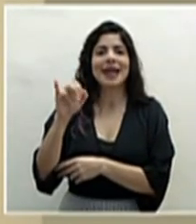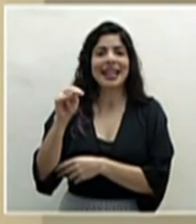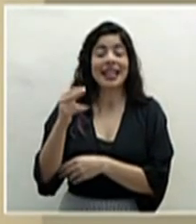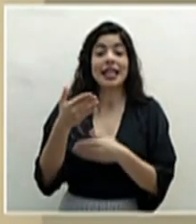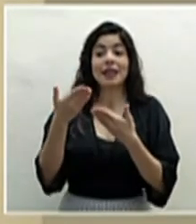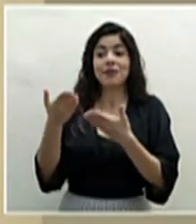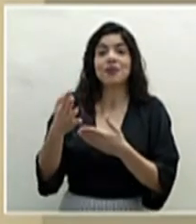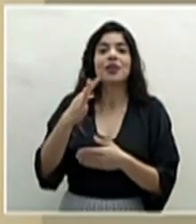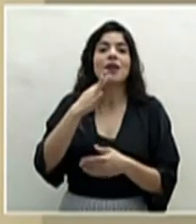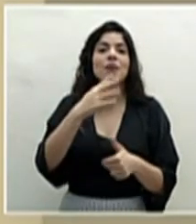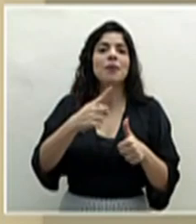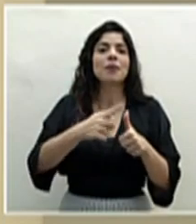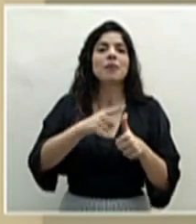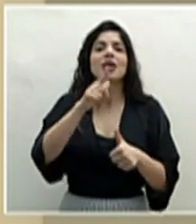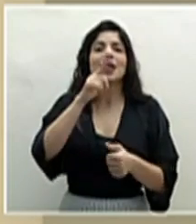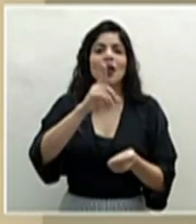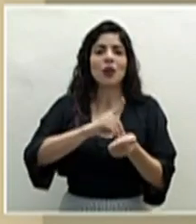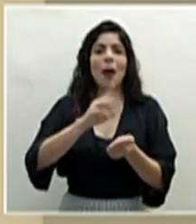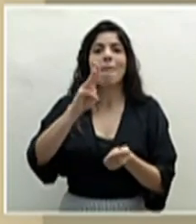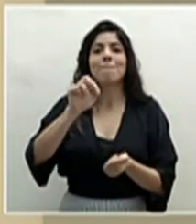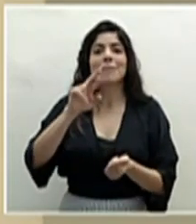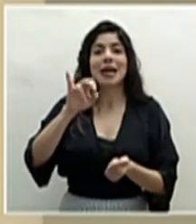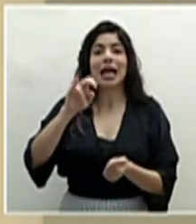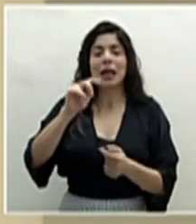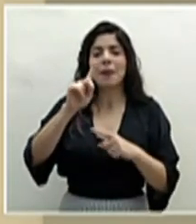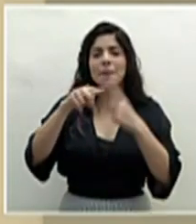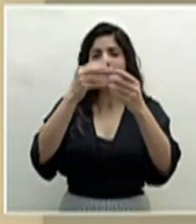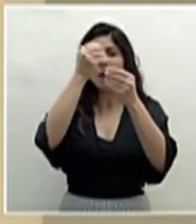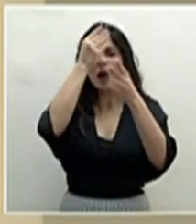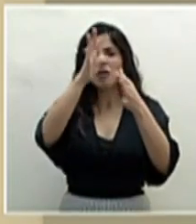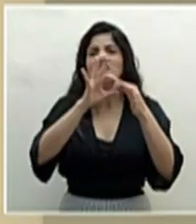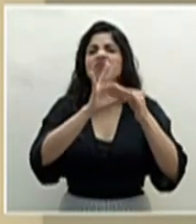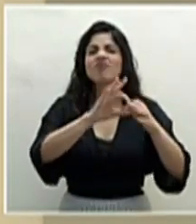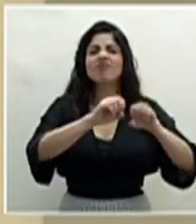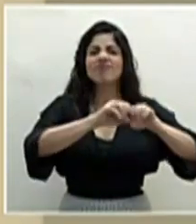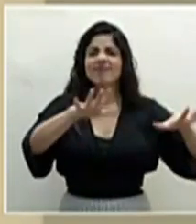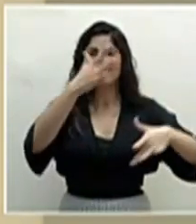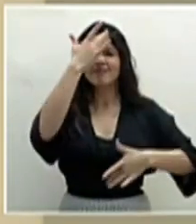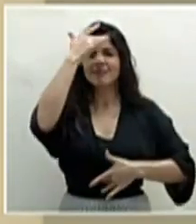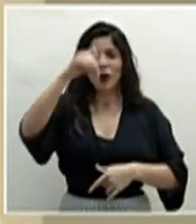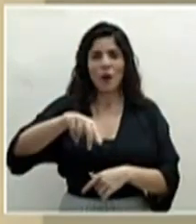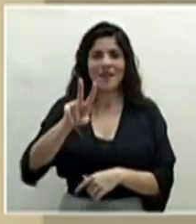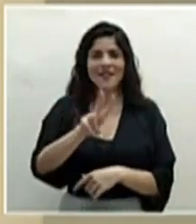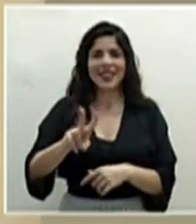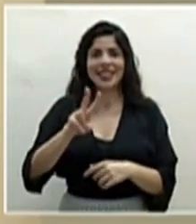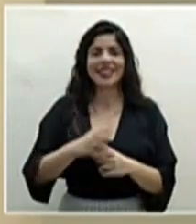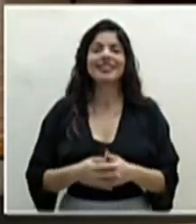palabra al doctor Marín, quien dará el reporte epidemiológico de este viernes.